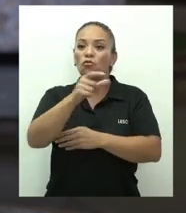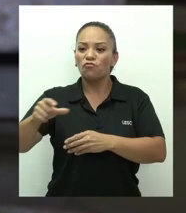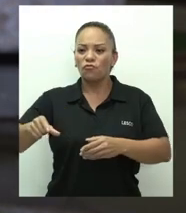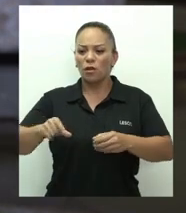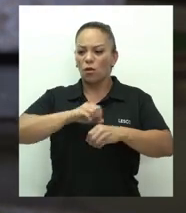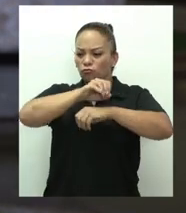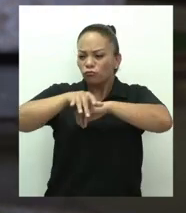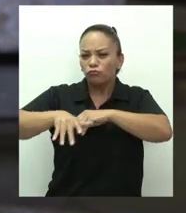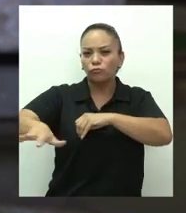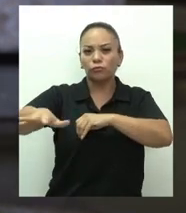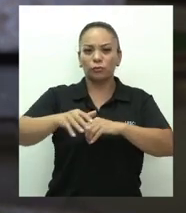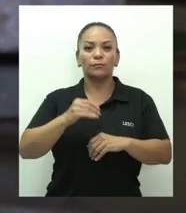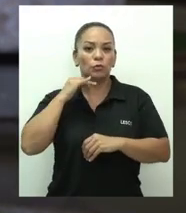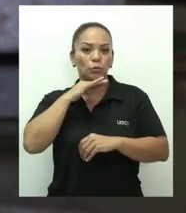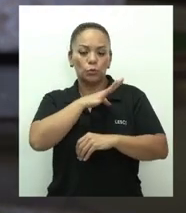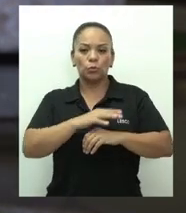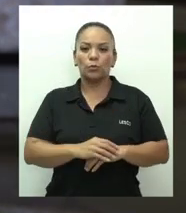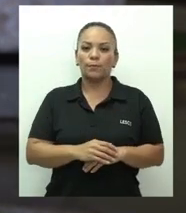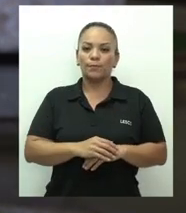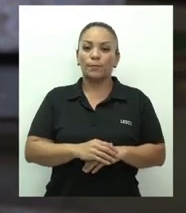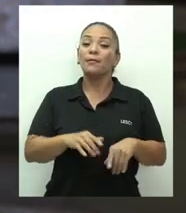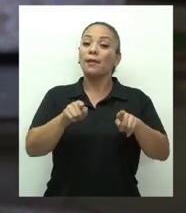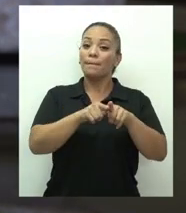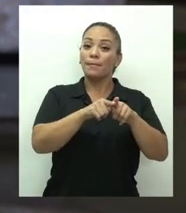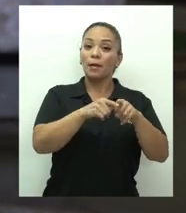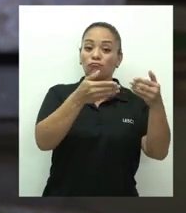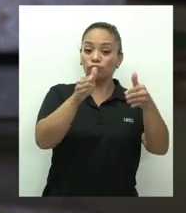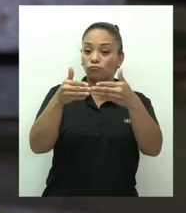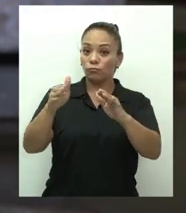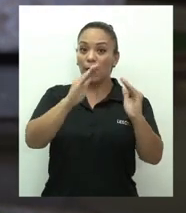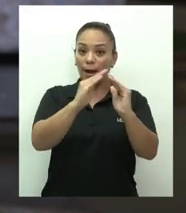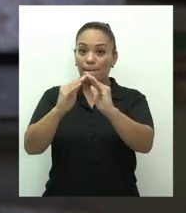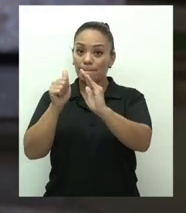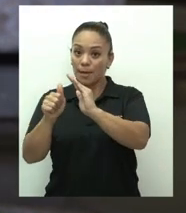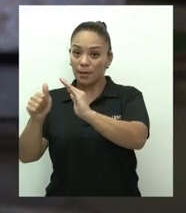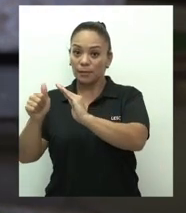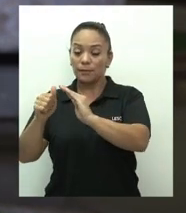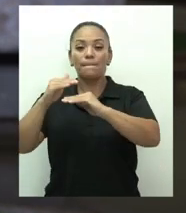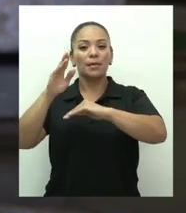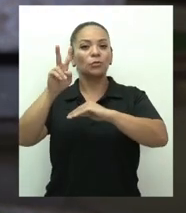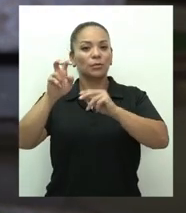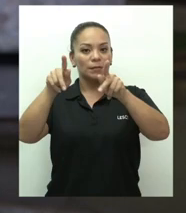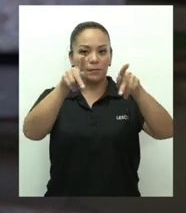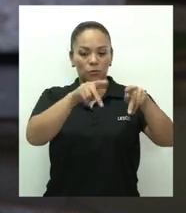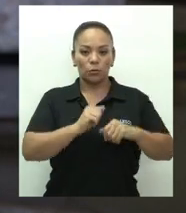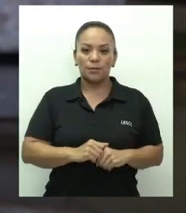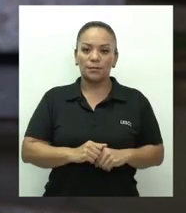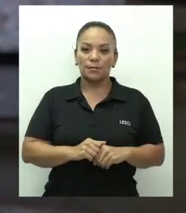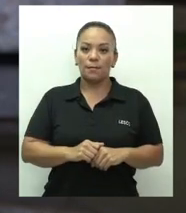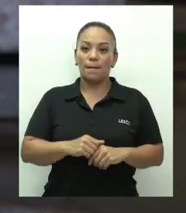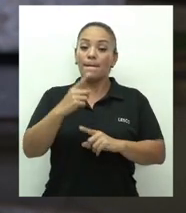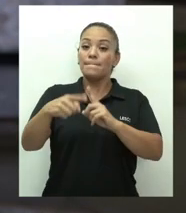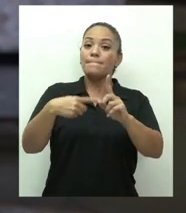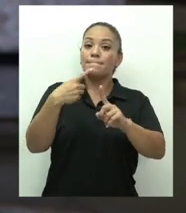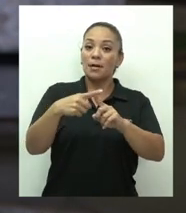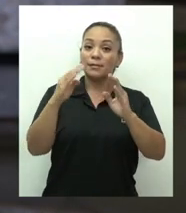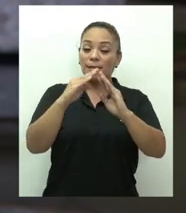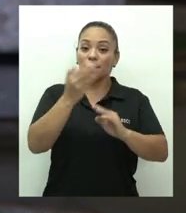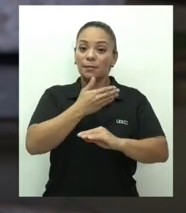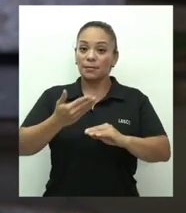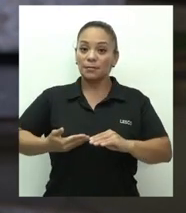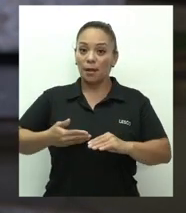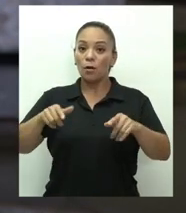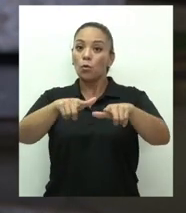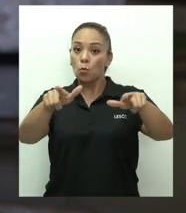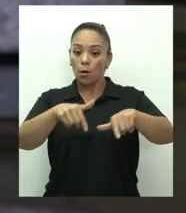Abrimos albergues para más de 200 personas. Instalamos un centro de acopio para productos de higiene, juguetes